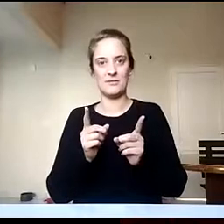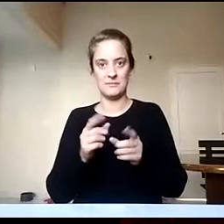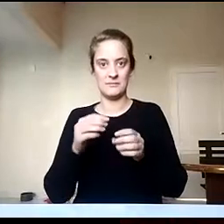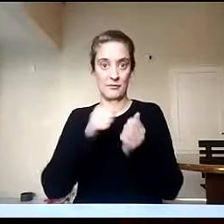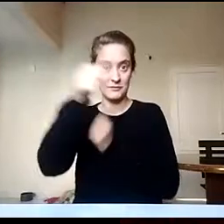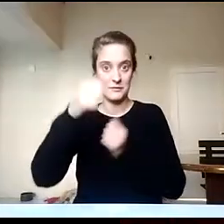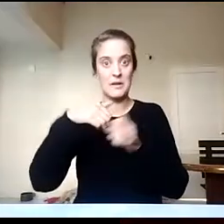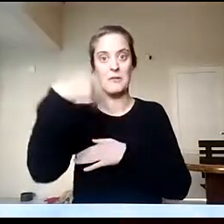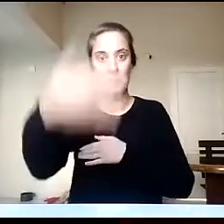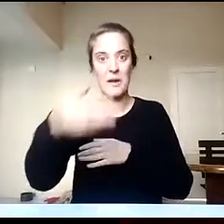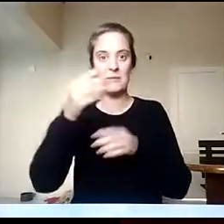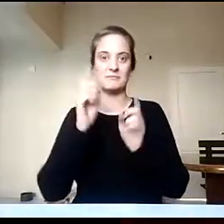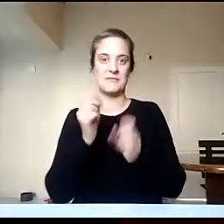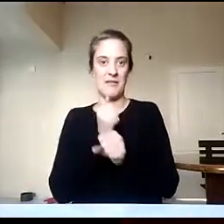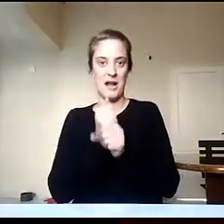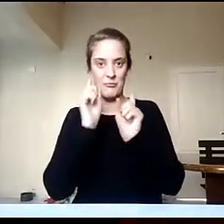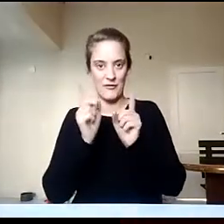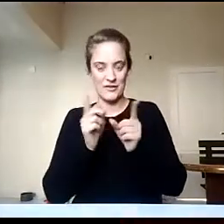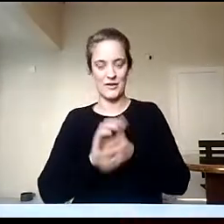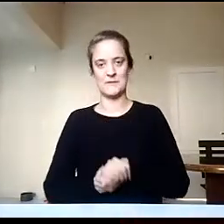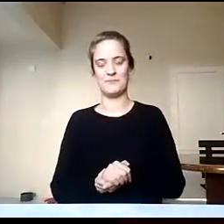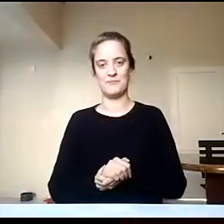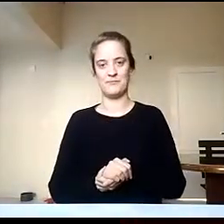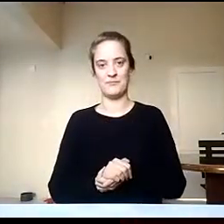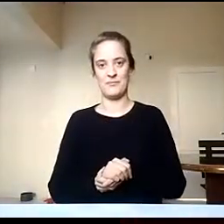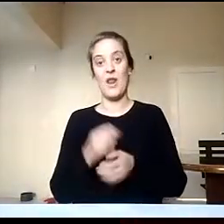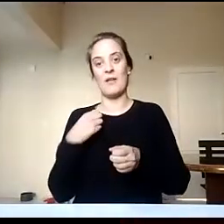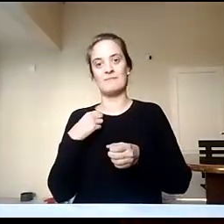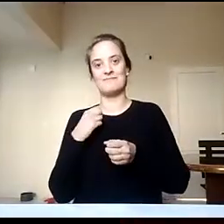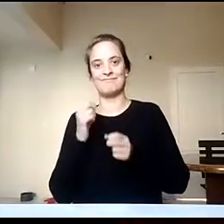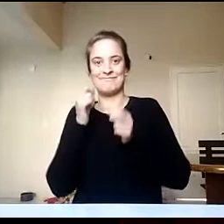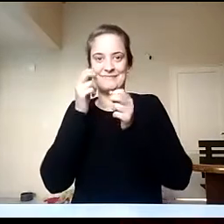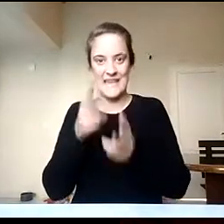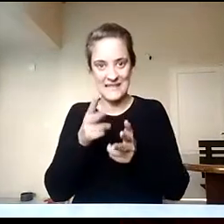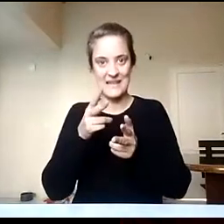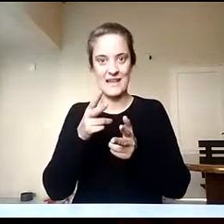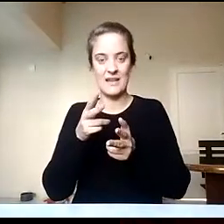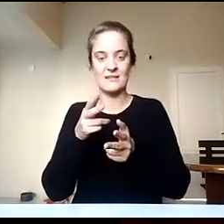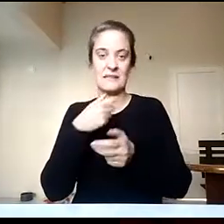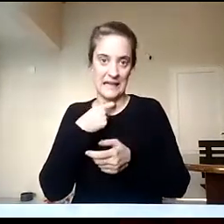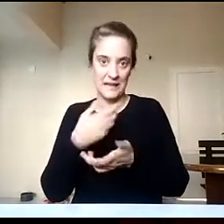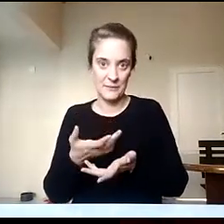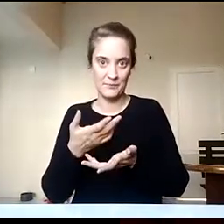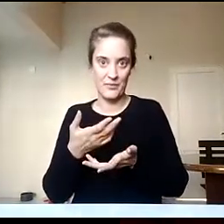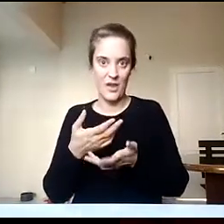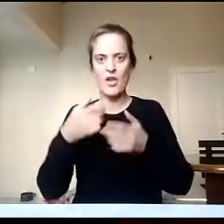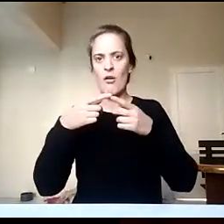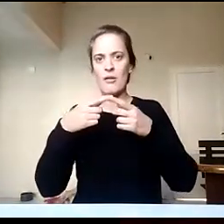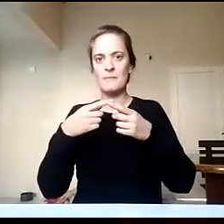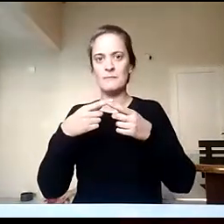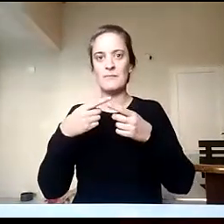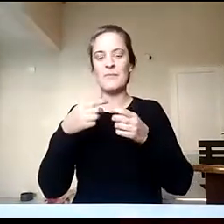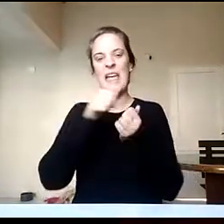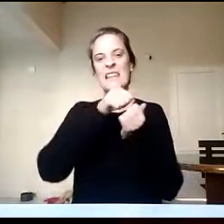Bien. En ese sentido, queríamos decirles que nosotros ofrecemos, tenemos una amplia oferta de títulos